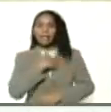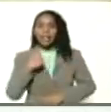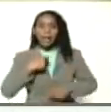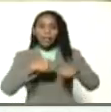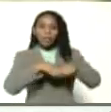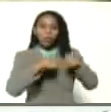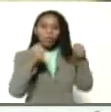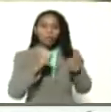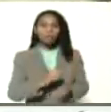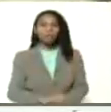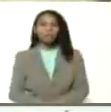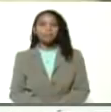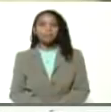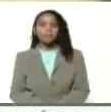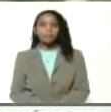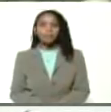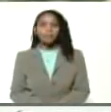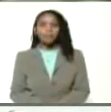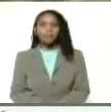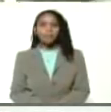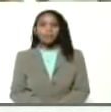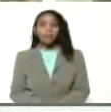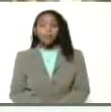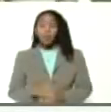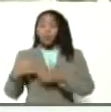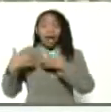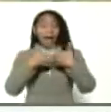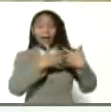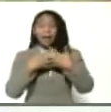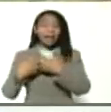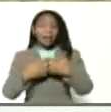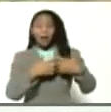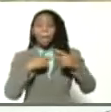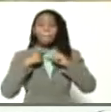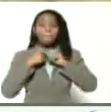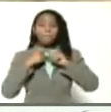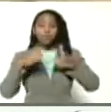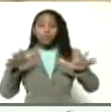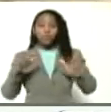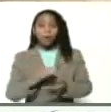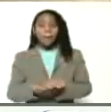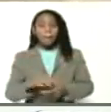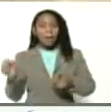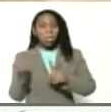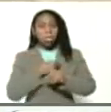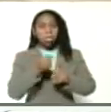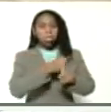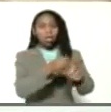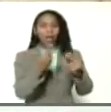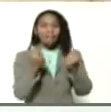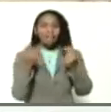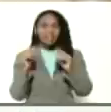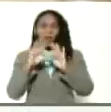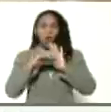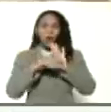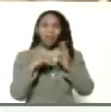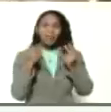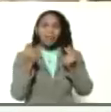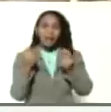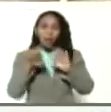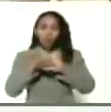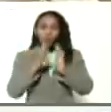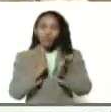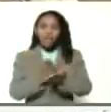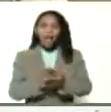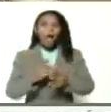destruir. Es una guerra multidimensional para atacar las finanzas, robar nuestro dinero en el mundo,